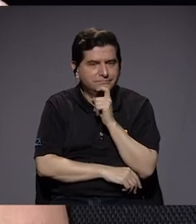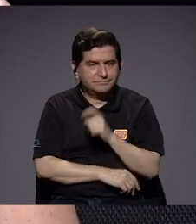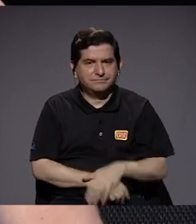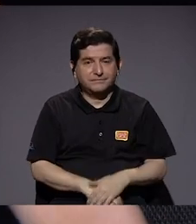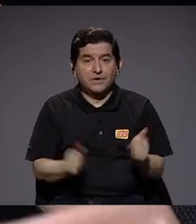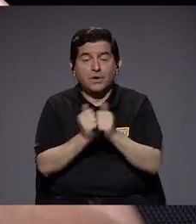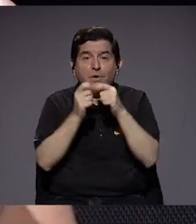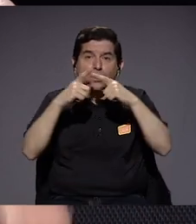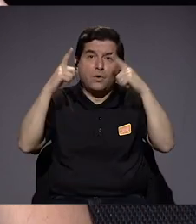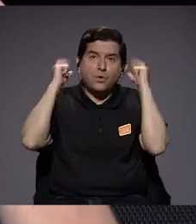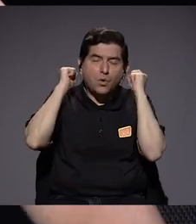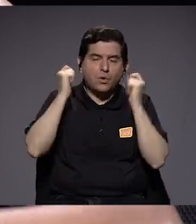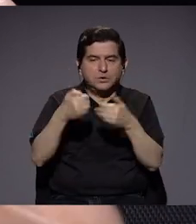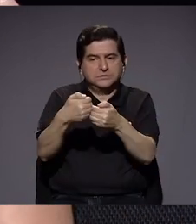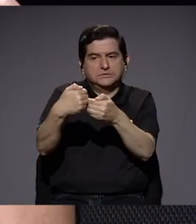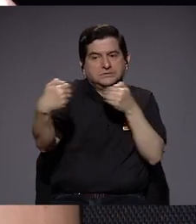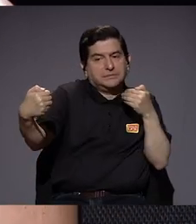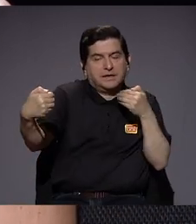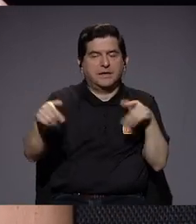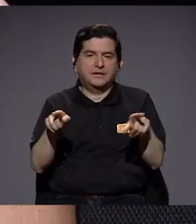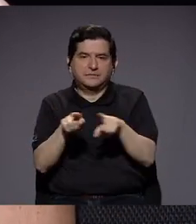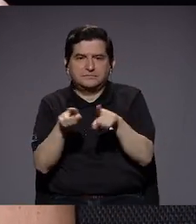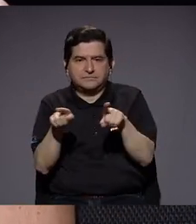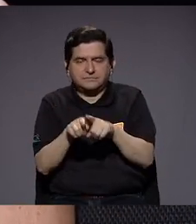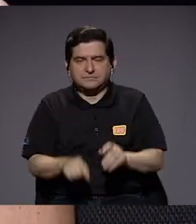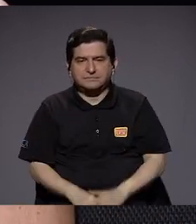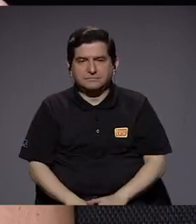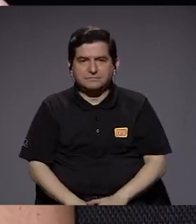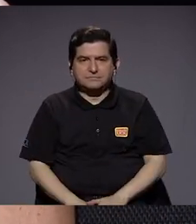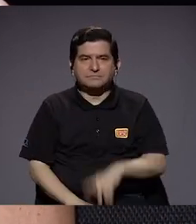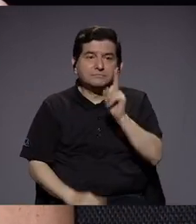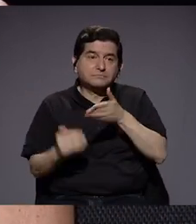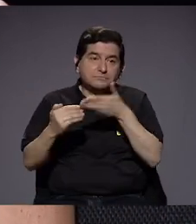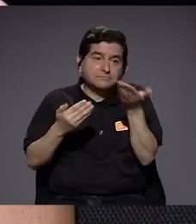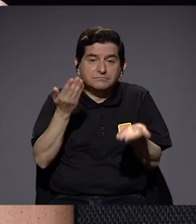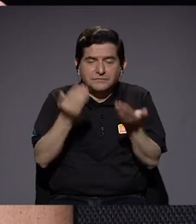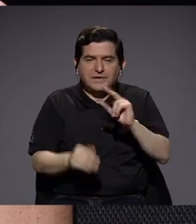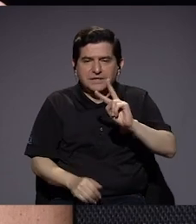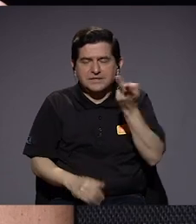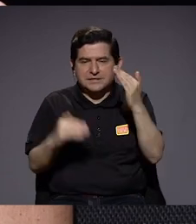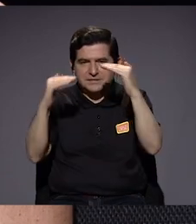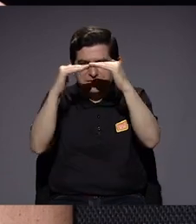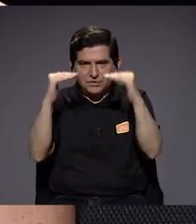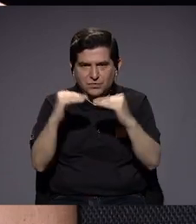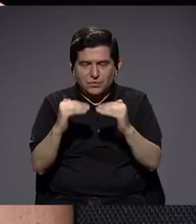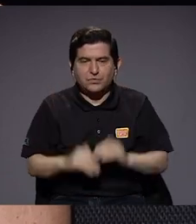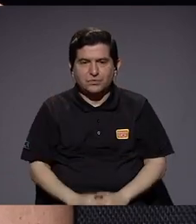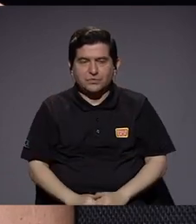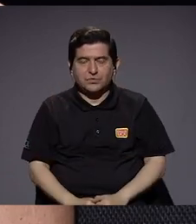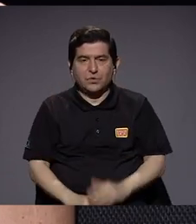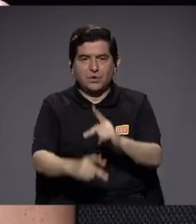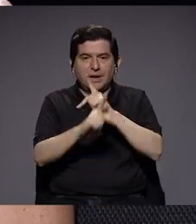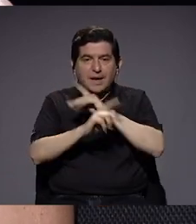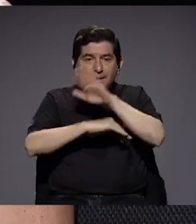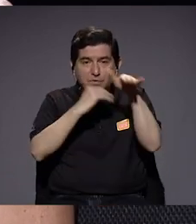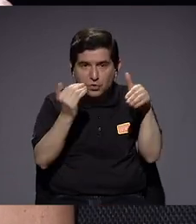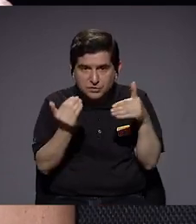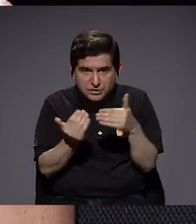con mascarilla, con distanciamiento. Y además, también, una cosa que tal vez ha estado en un segundo plano es el resguardo de todos